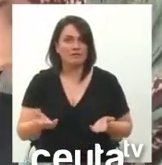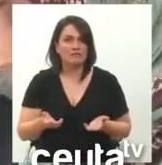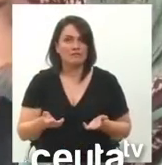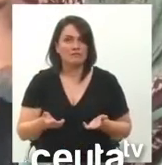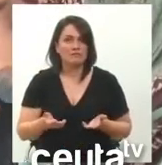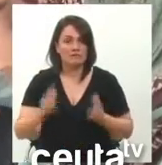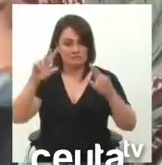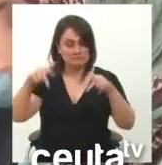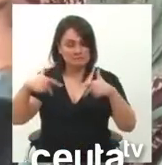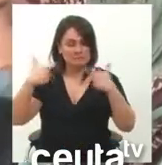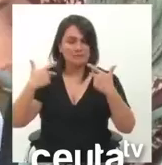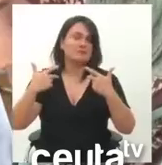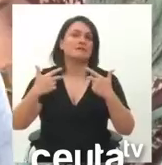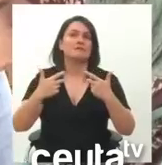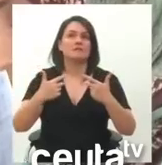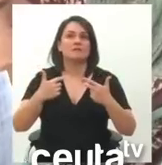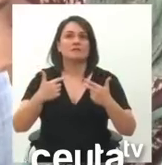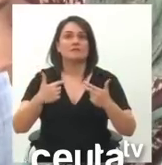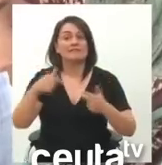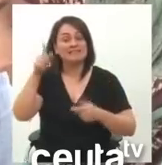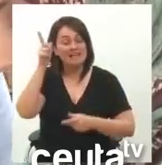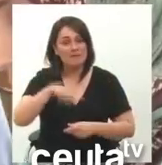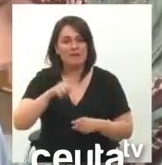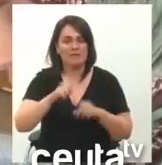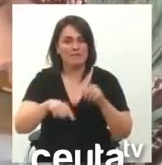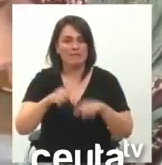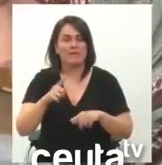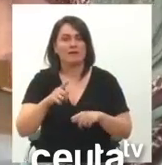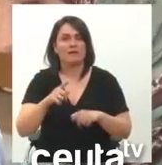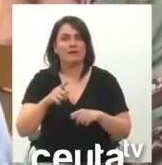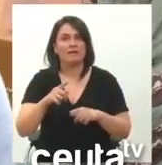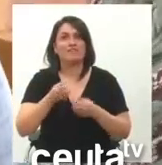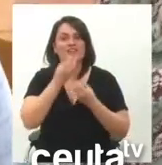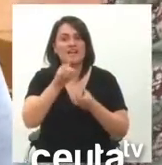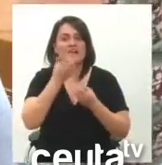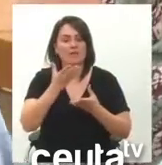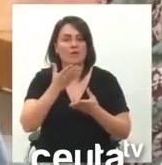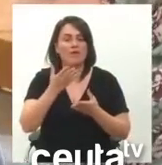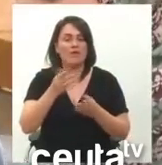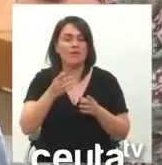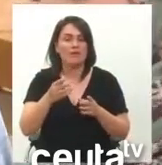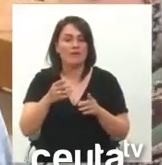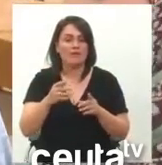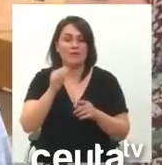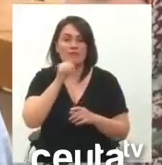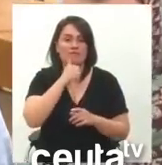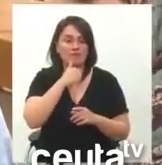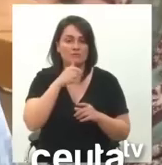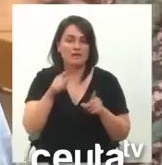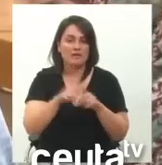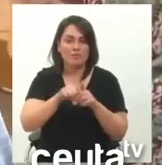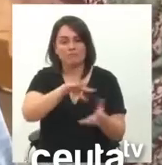autonomista, también depende de la declaración de Ceuta de una vez por todas como comunidad autónoma. Permítanme esa licencia.